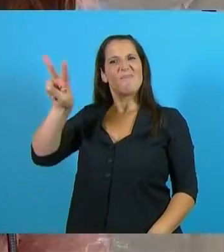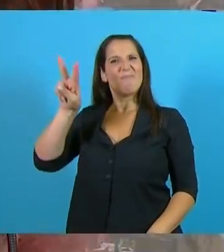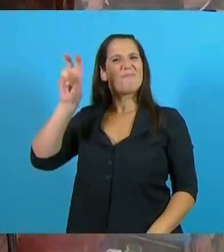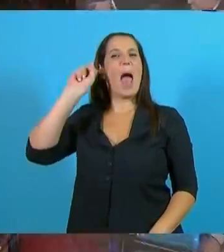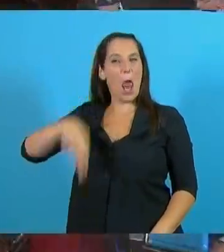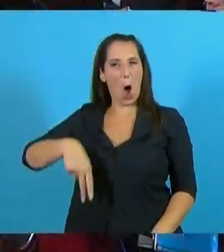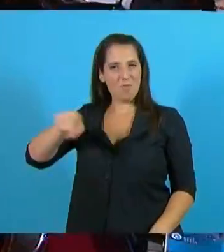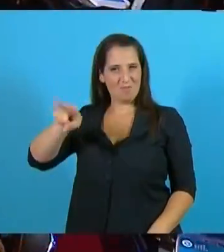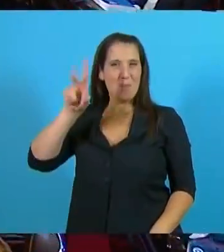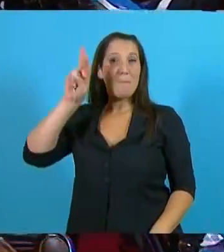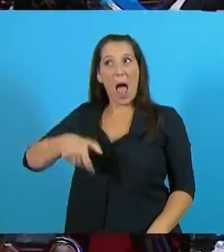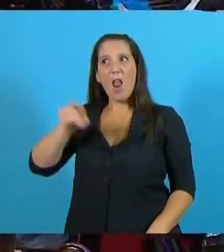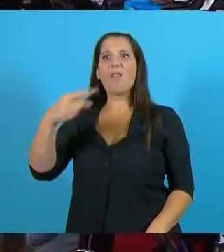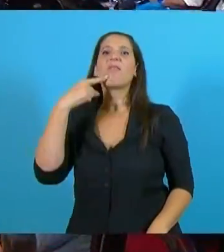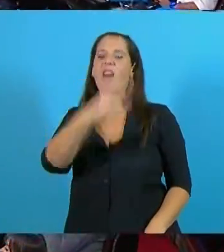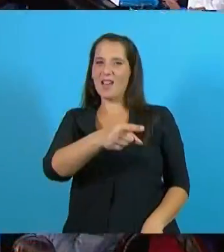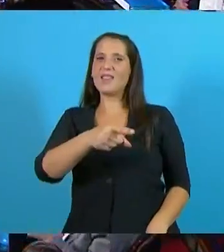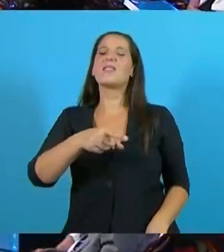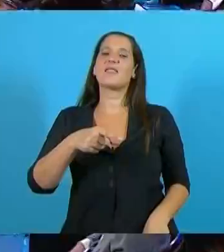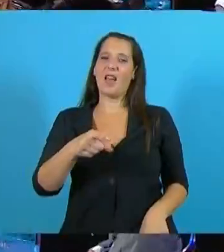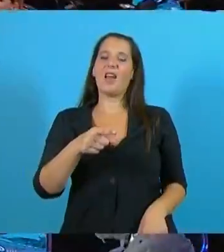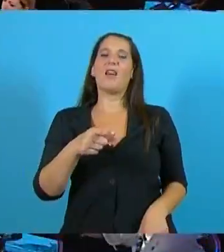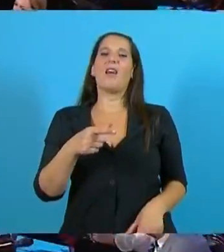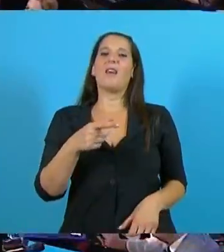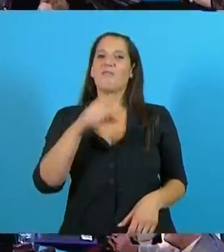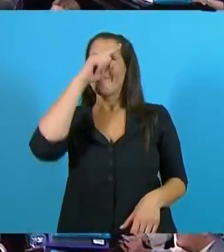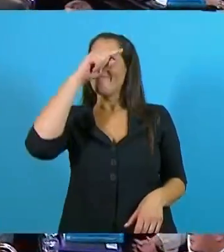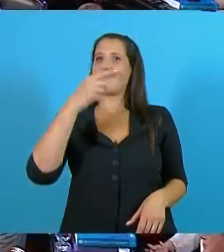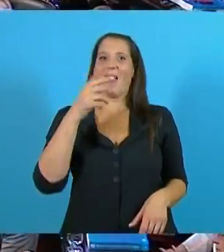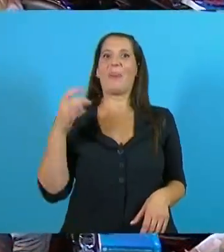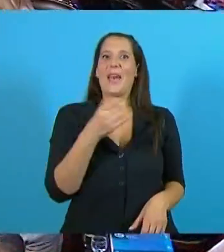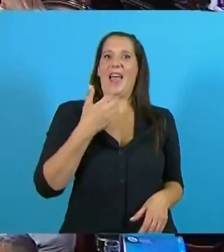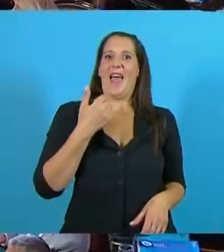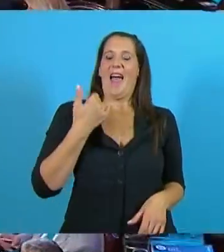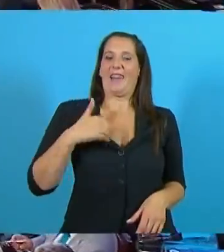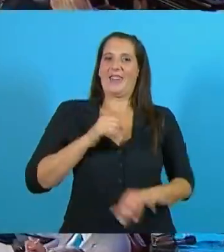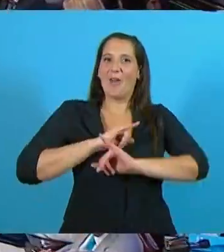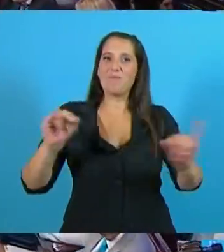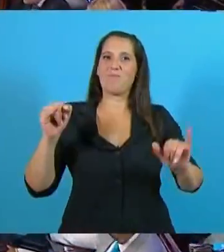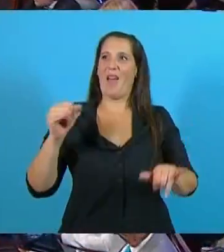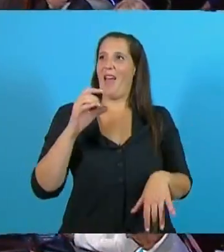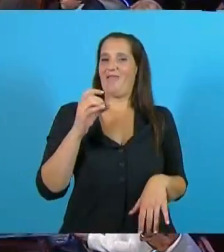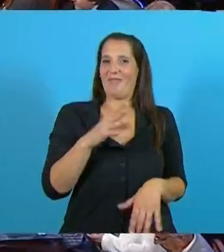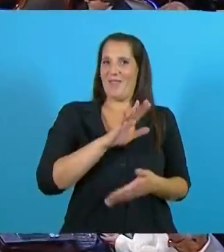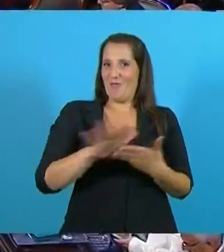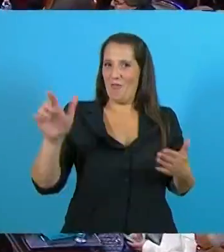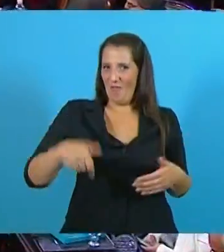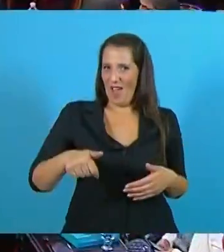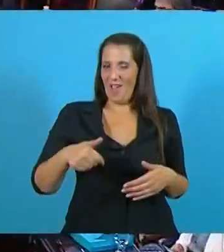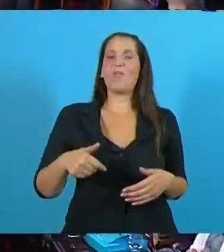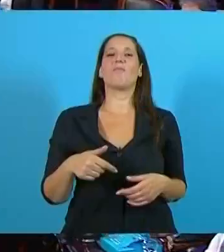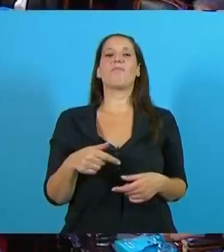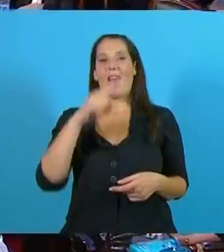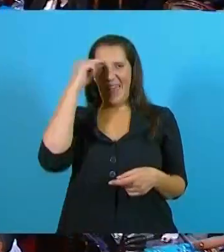ferrocarriles argentinos, la nacionalización de los ferrocarriles argentinos. Yo quiero decirles a todos los legisladores que voy